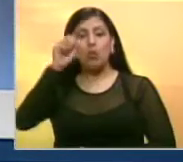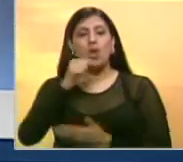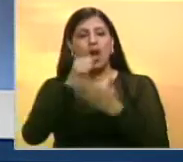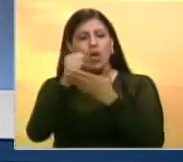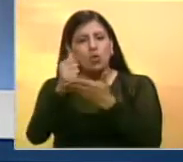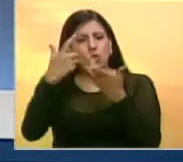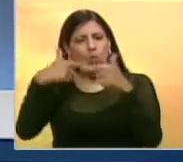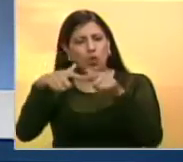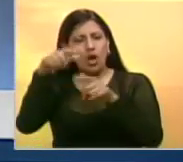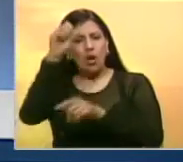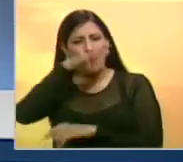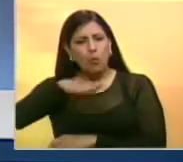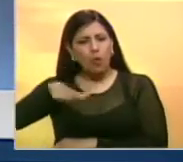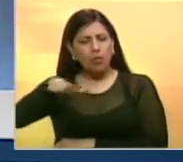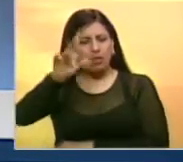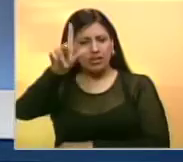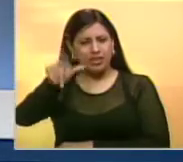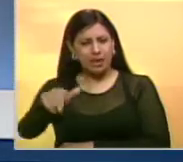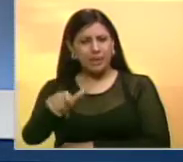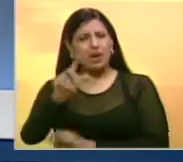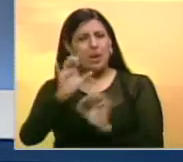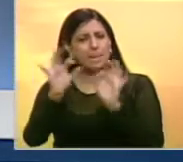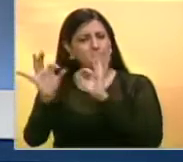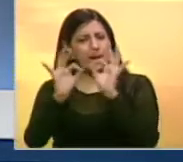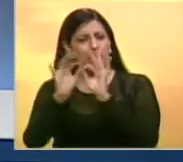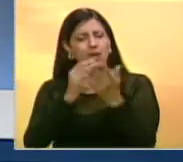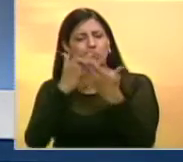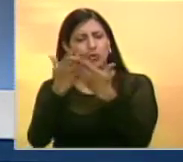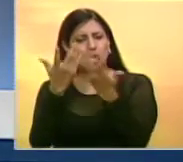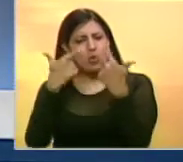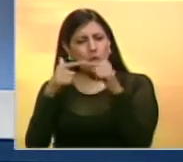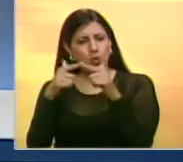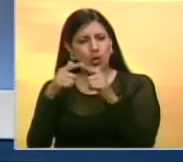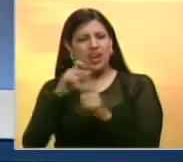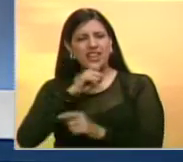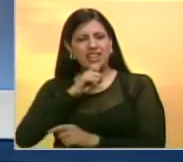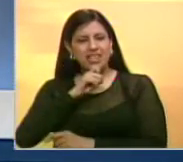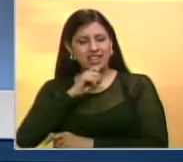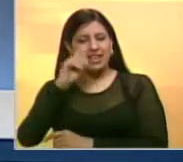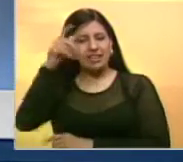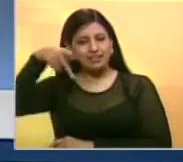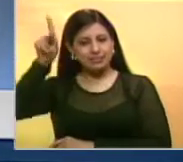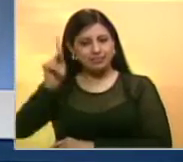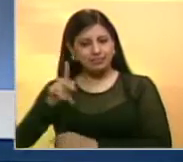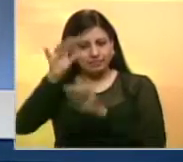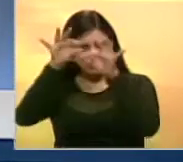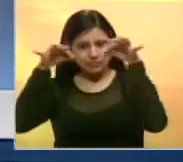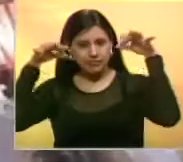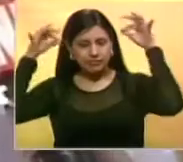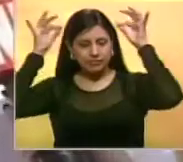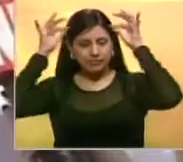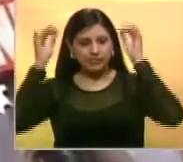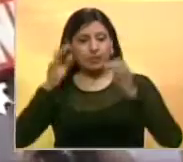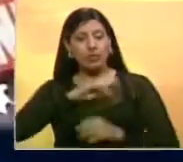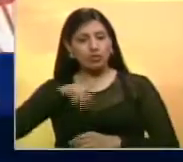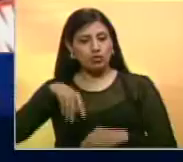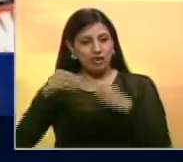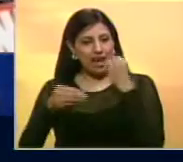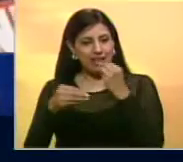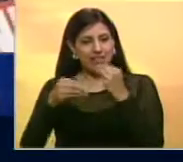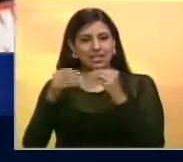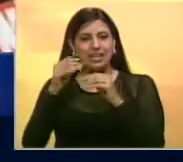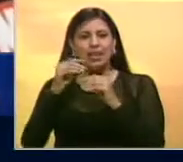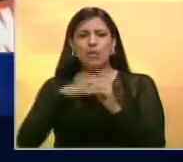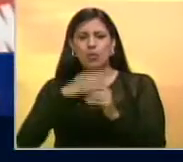de Santa Rosa esto como parte de los preparativos para recibir a su patrona espiritual la Divina Pastora Estamos haciendo los